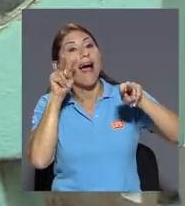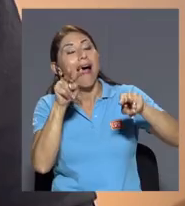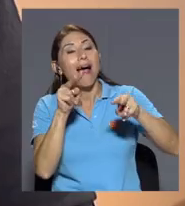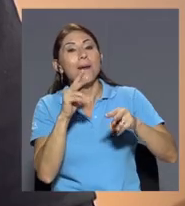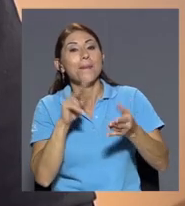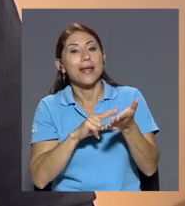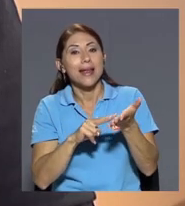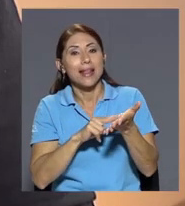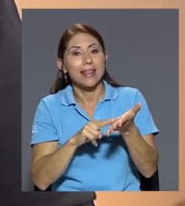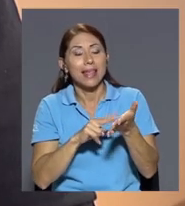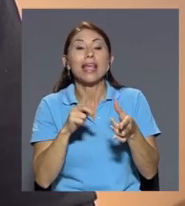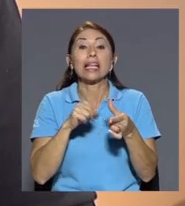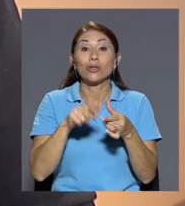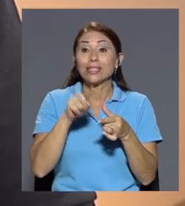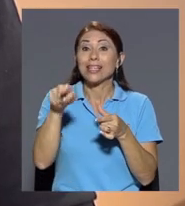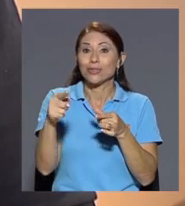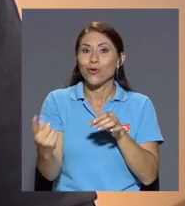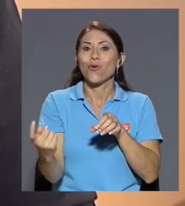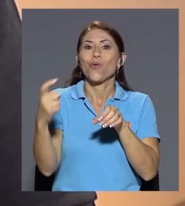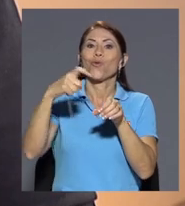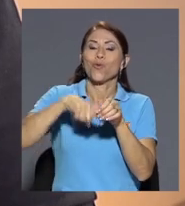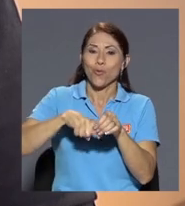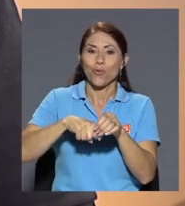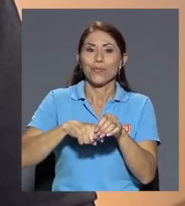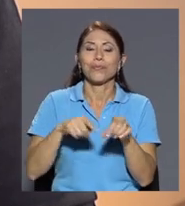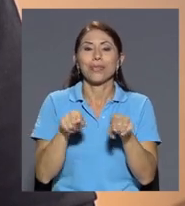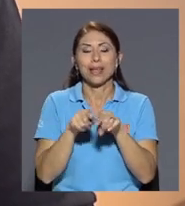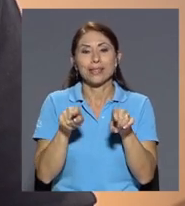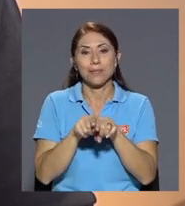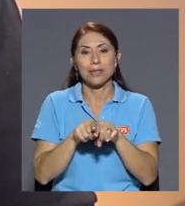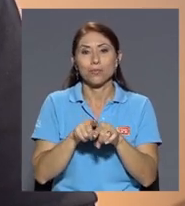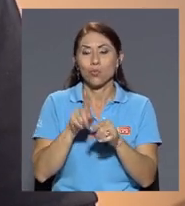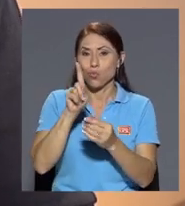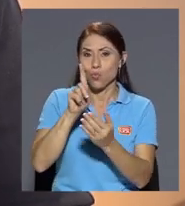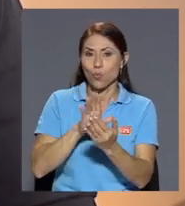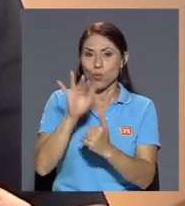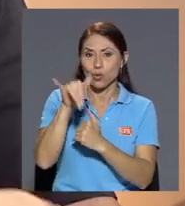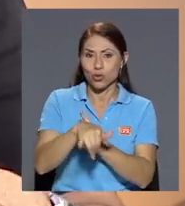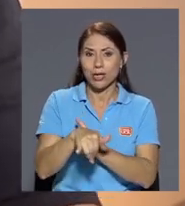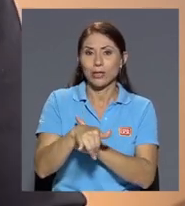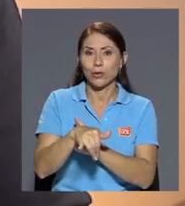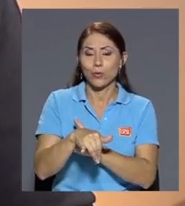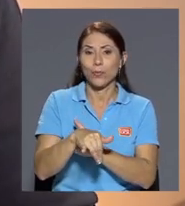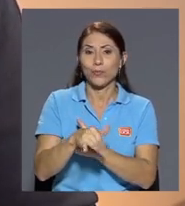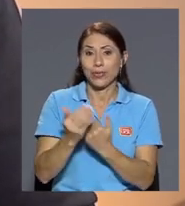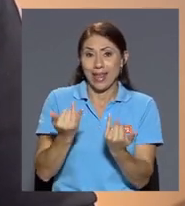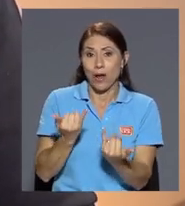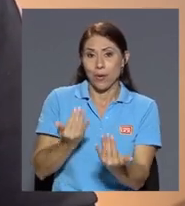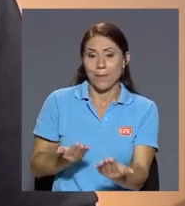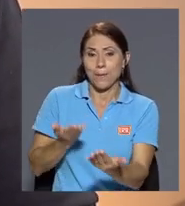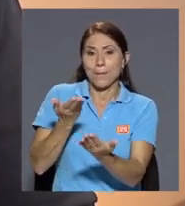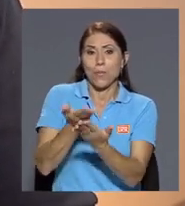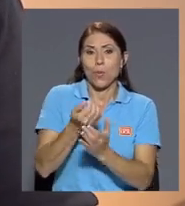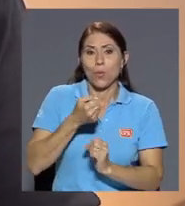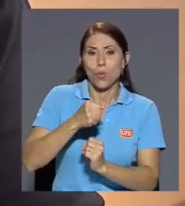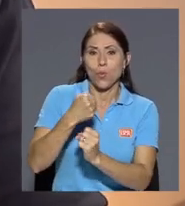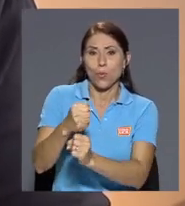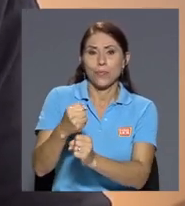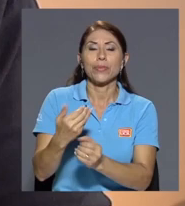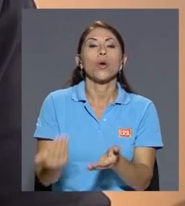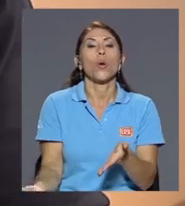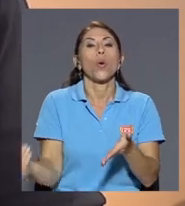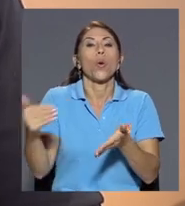incorporar asimismo hay también un proyecto a nivel que se está proponiendo en municipio de